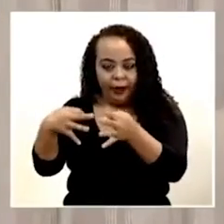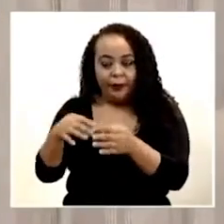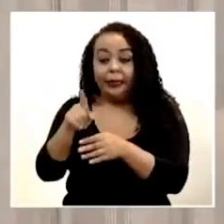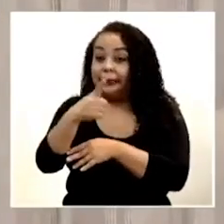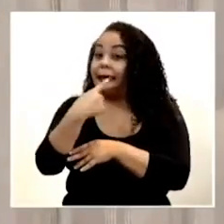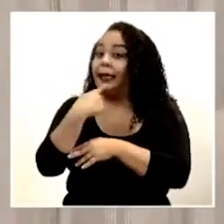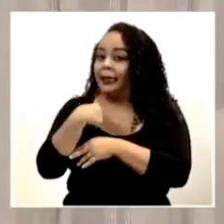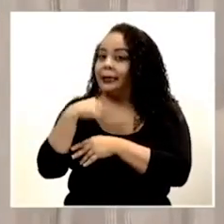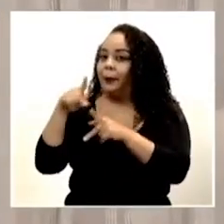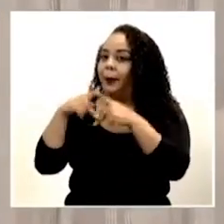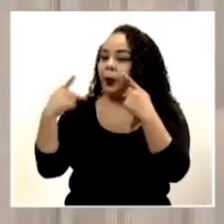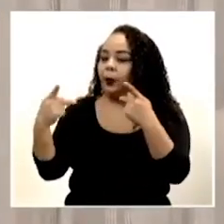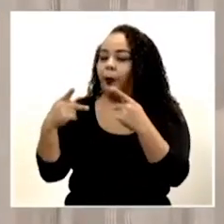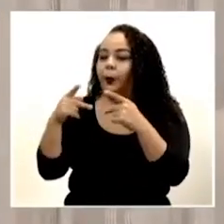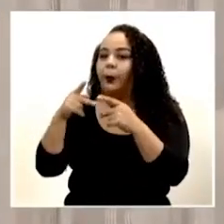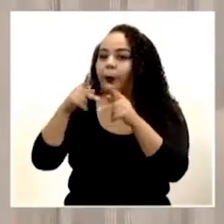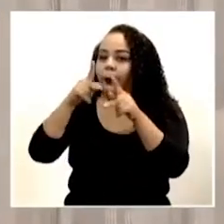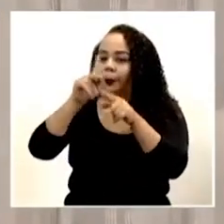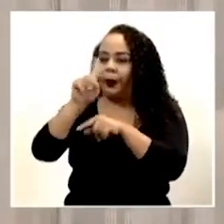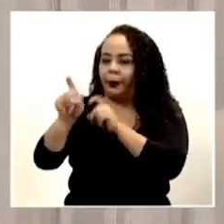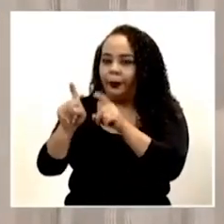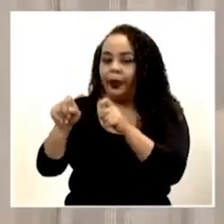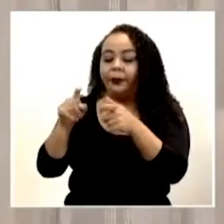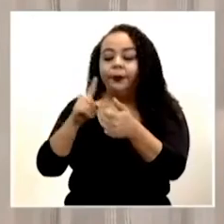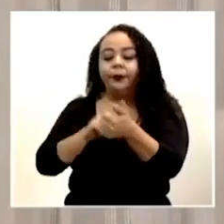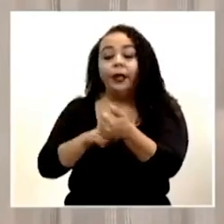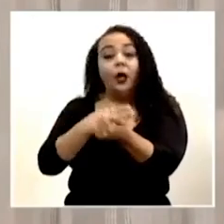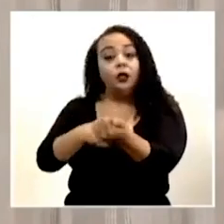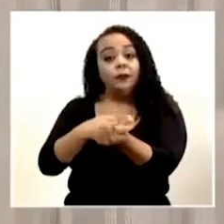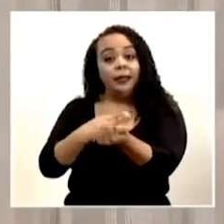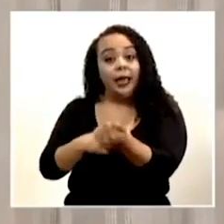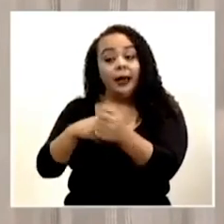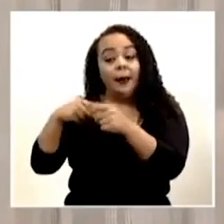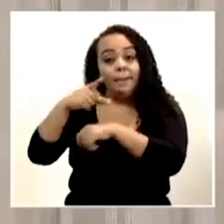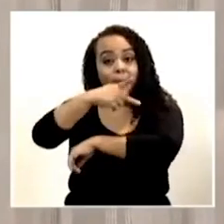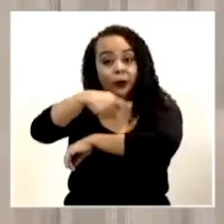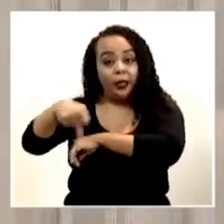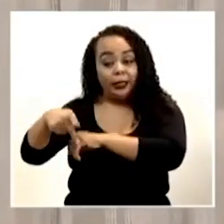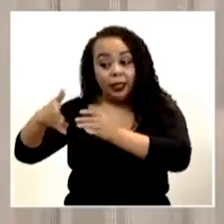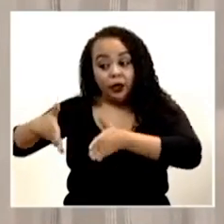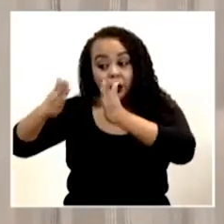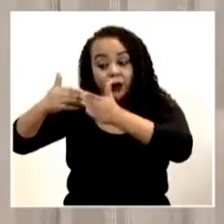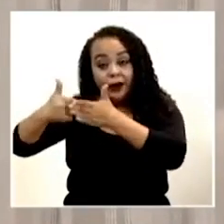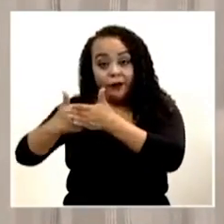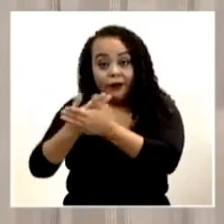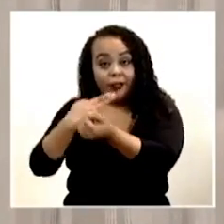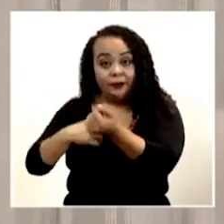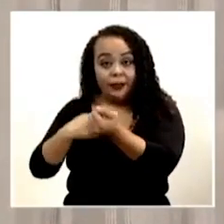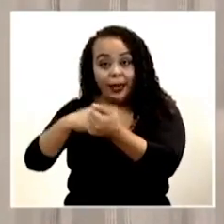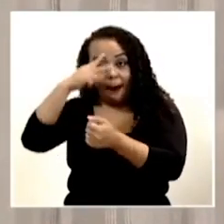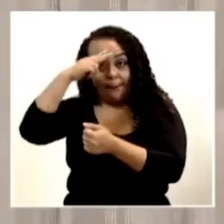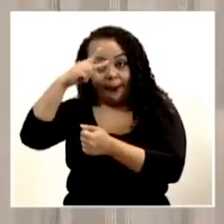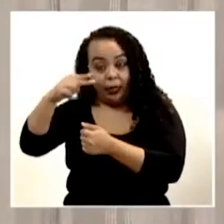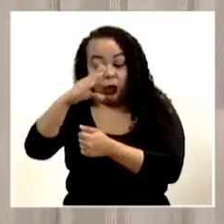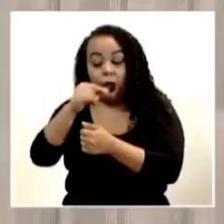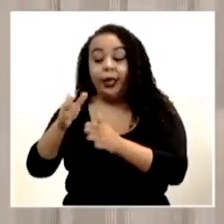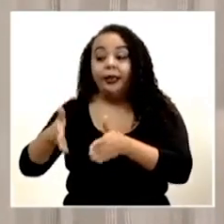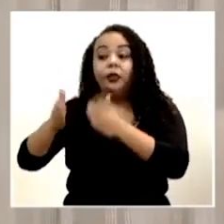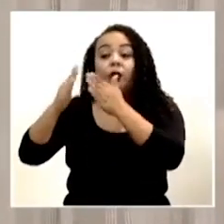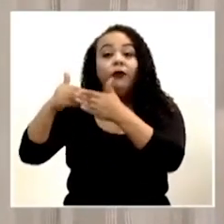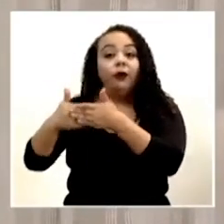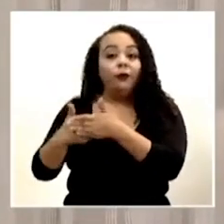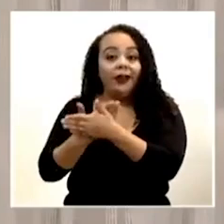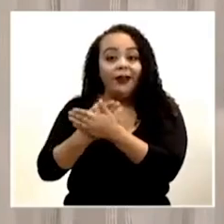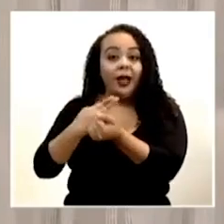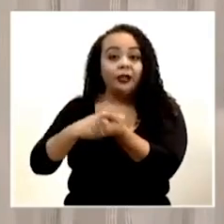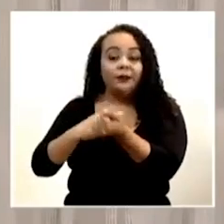menciona en la pregunta, el hospital de Punta Arenas, la torre nueva del hospital México y la torre nueva del hospital